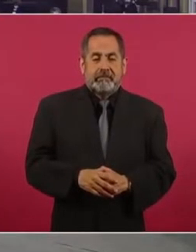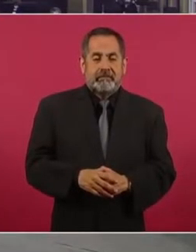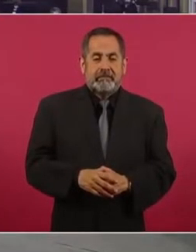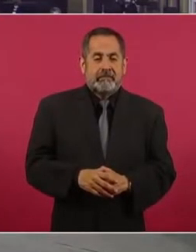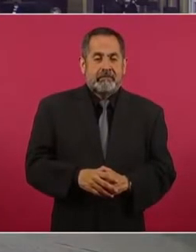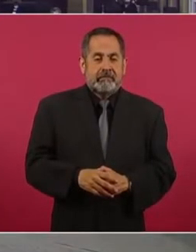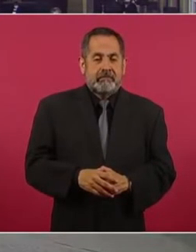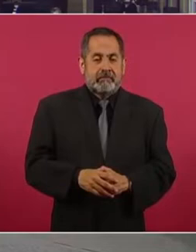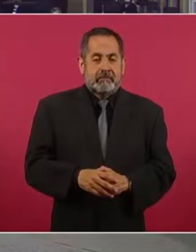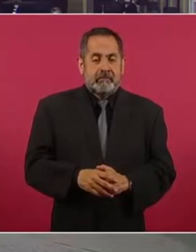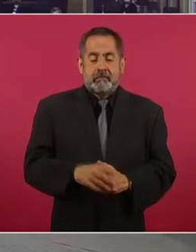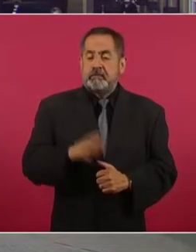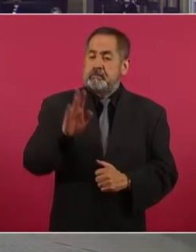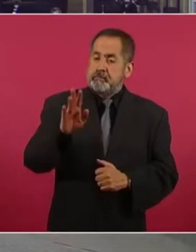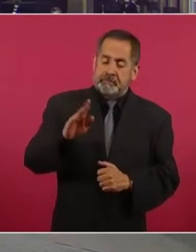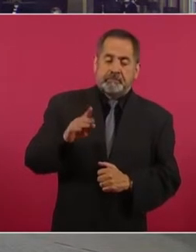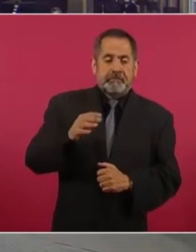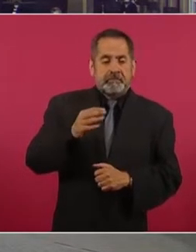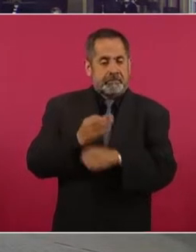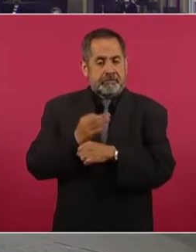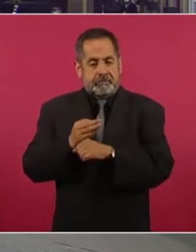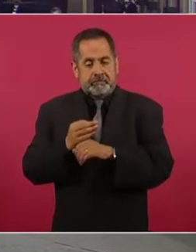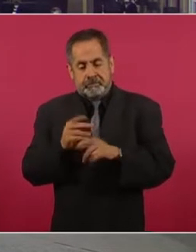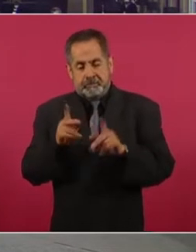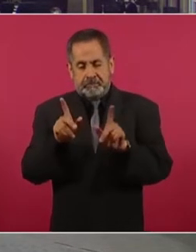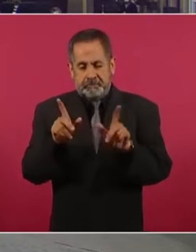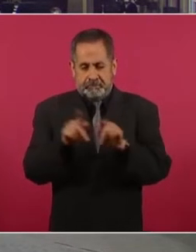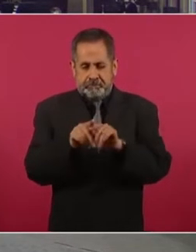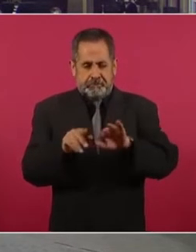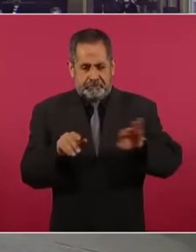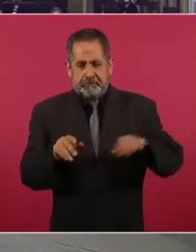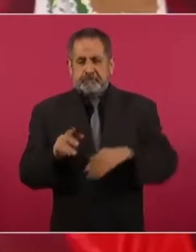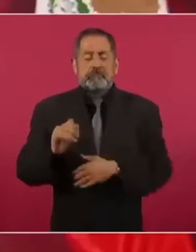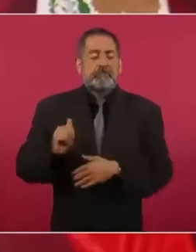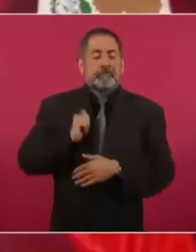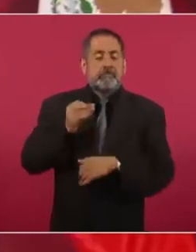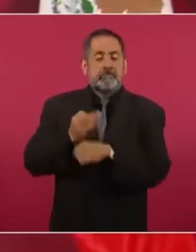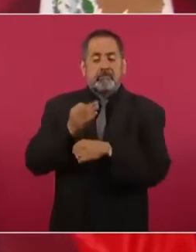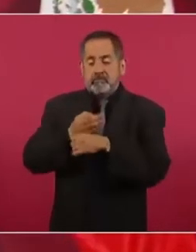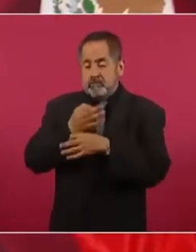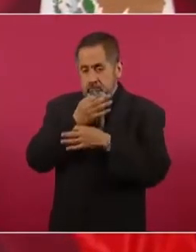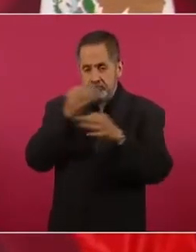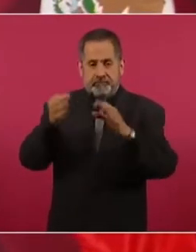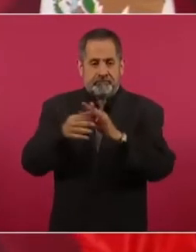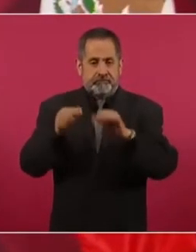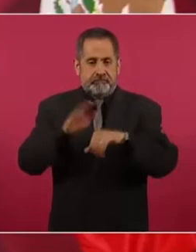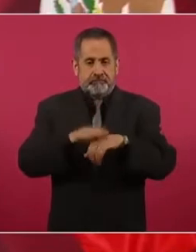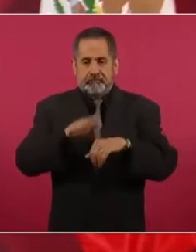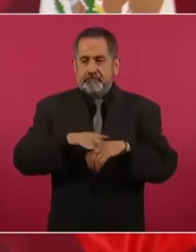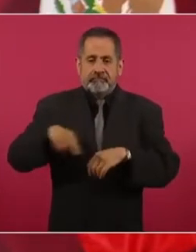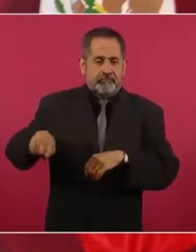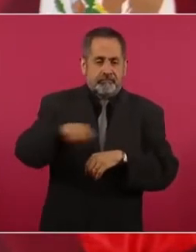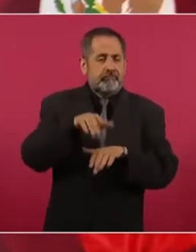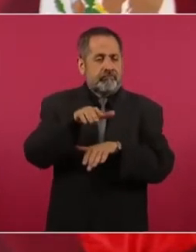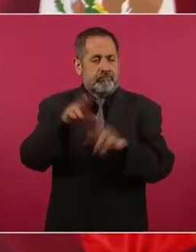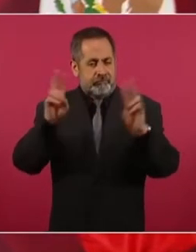Aprovecho para decir que en esta polémica de los médicos,